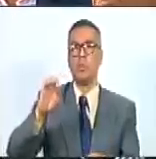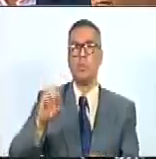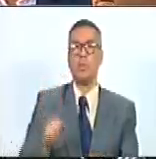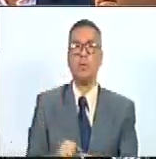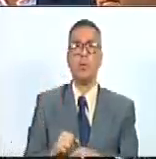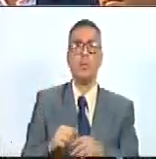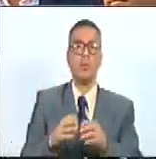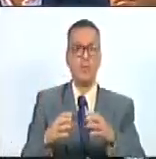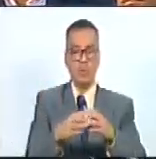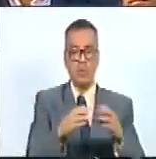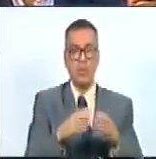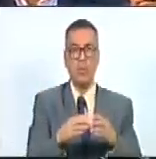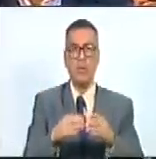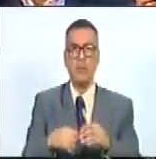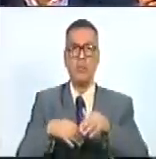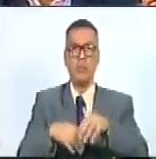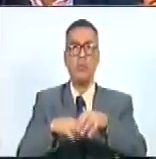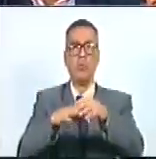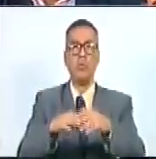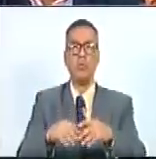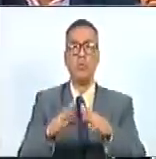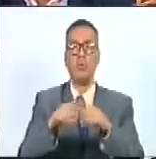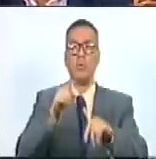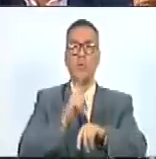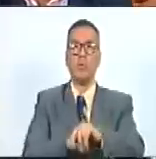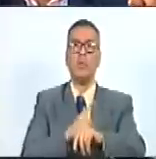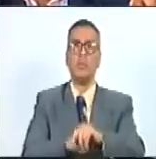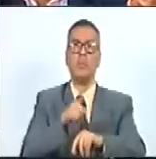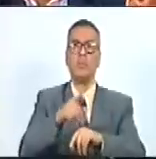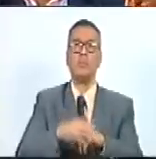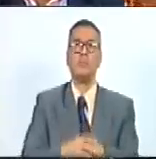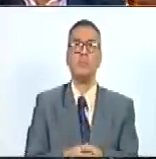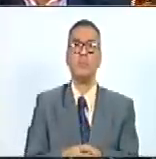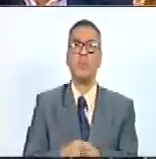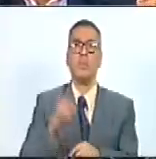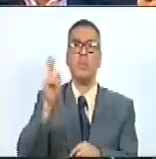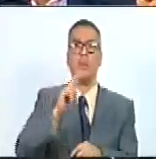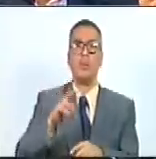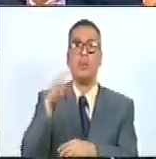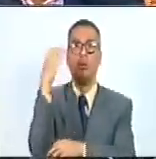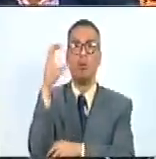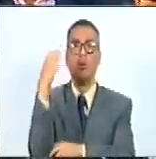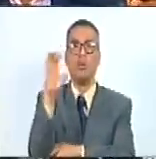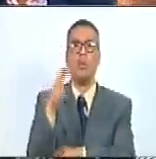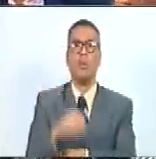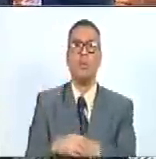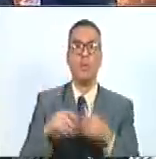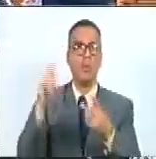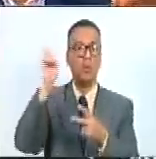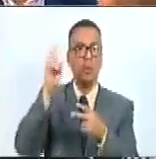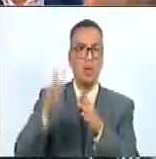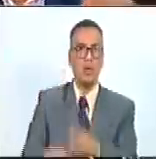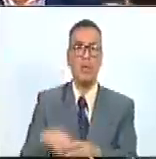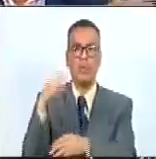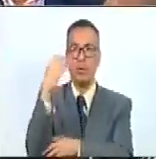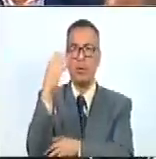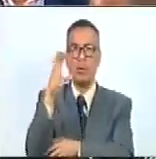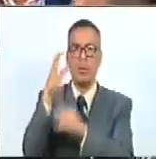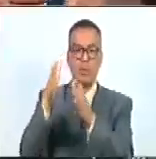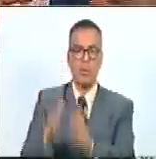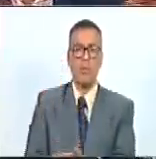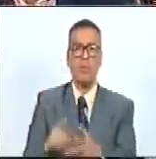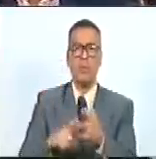tropas de la entonces República de Colombia venezolanos colombianos